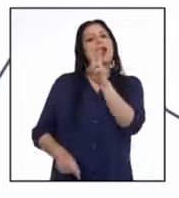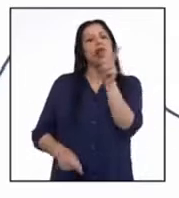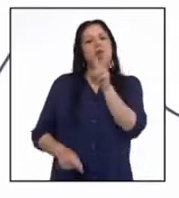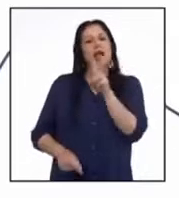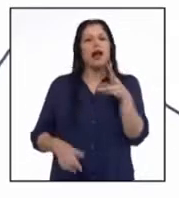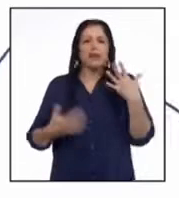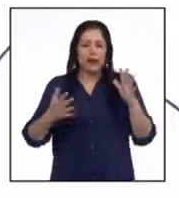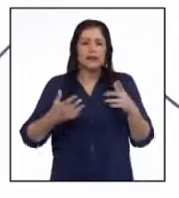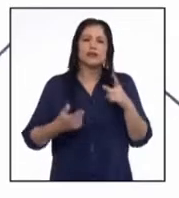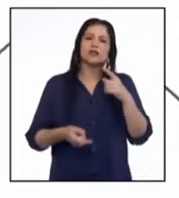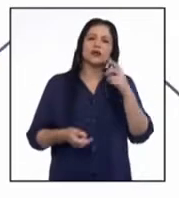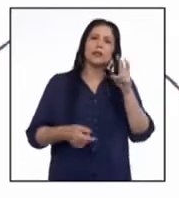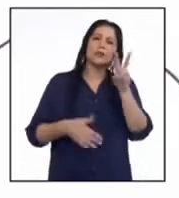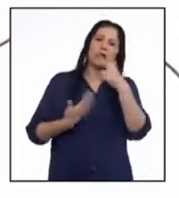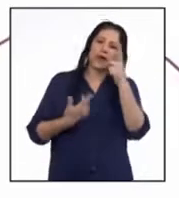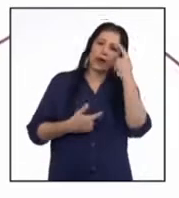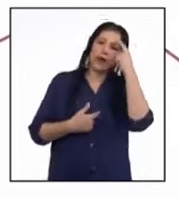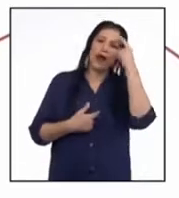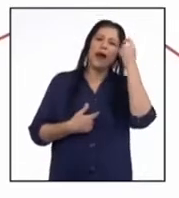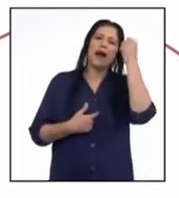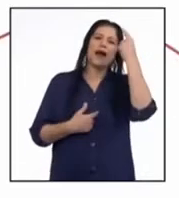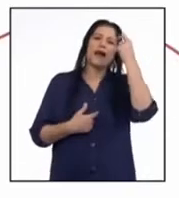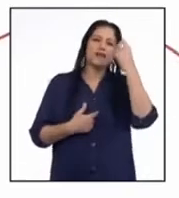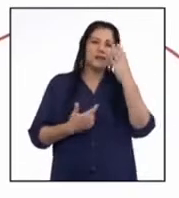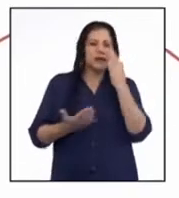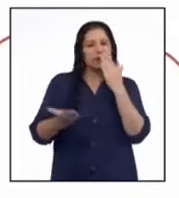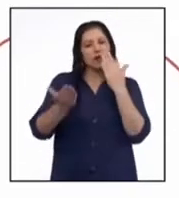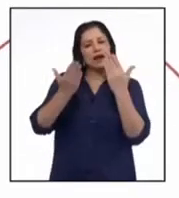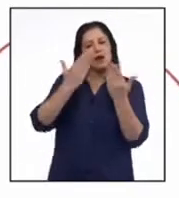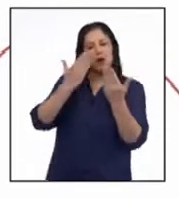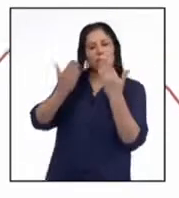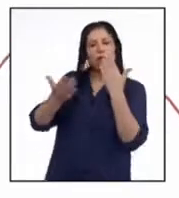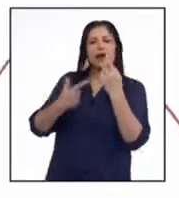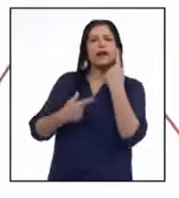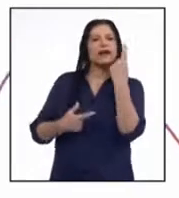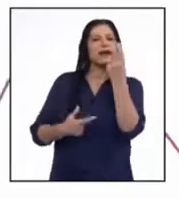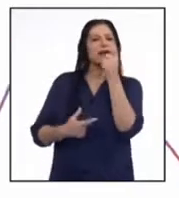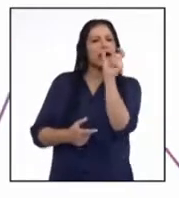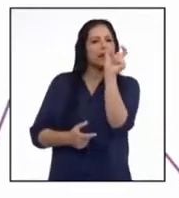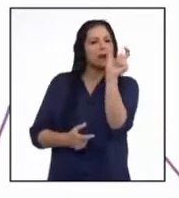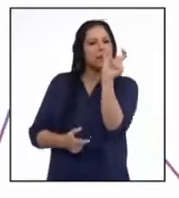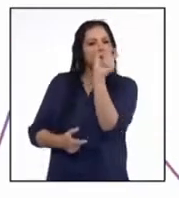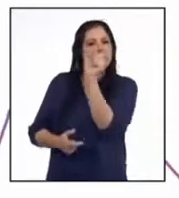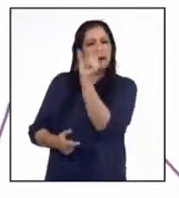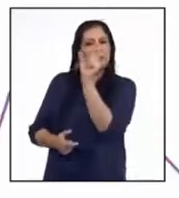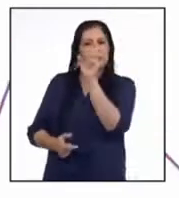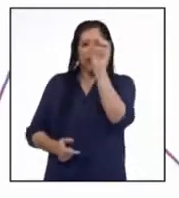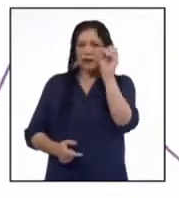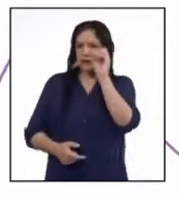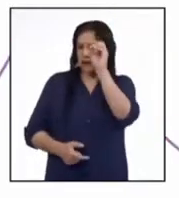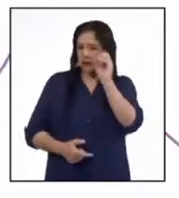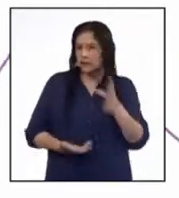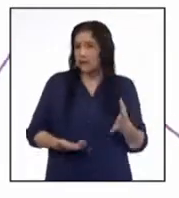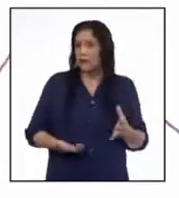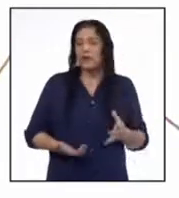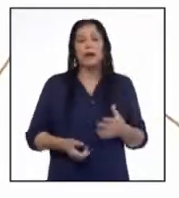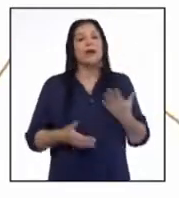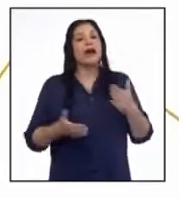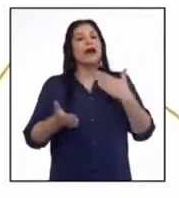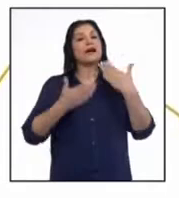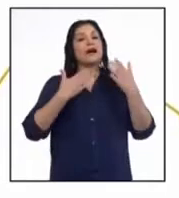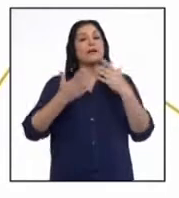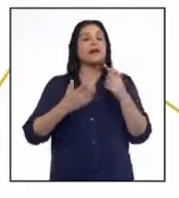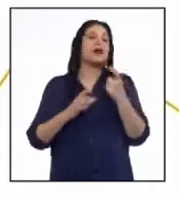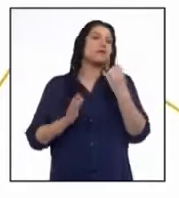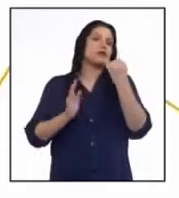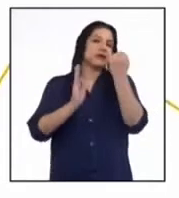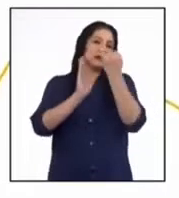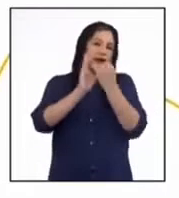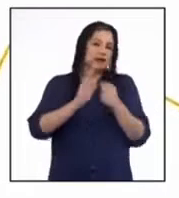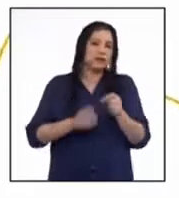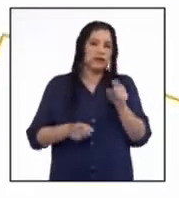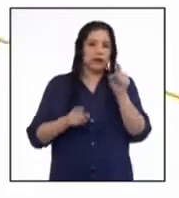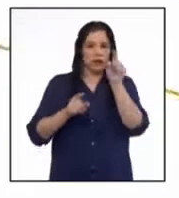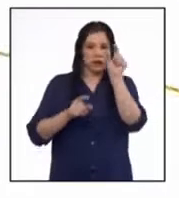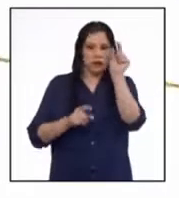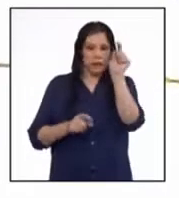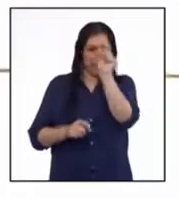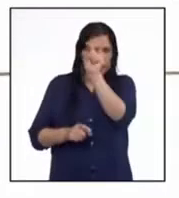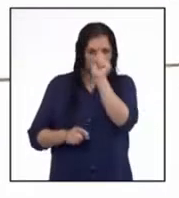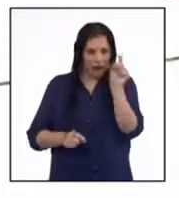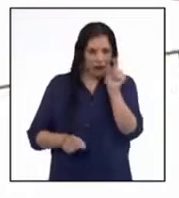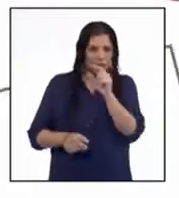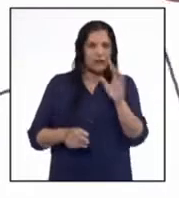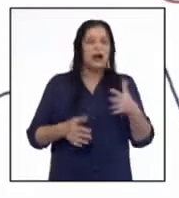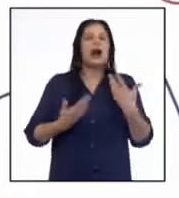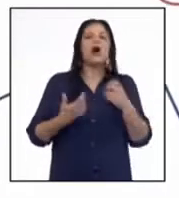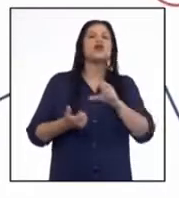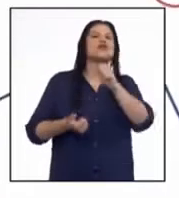de leer, sino de saber interpretar lo que quiere decirte cada gráfico estadístico. Ya que hablamos de gráficos de barras, pasemos a